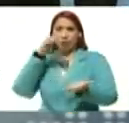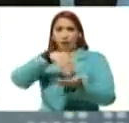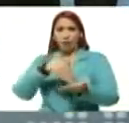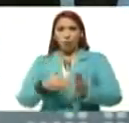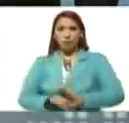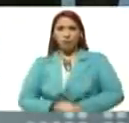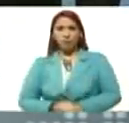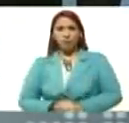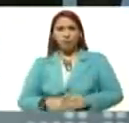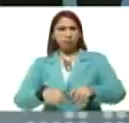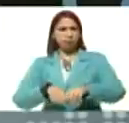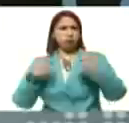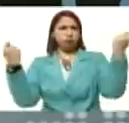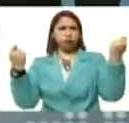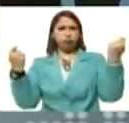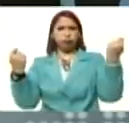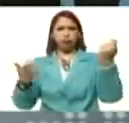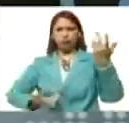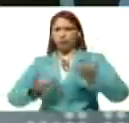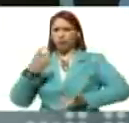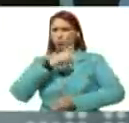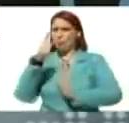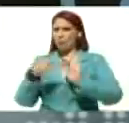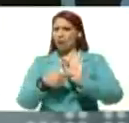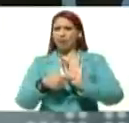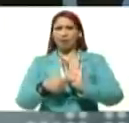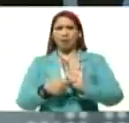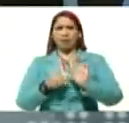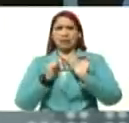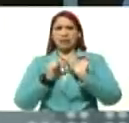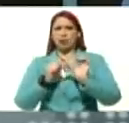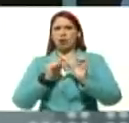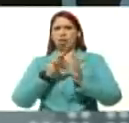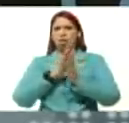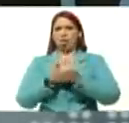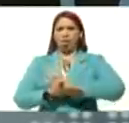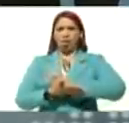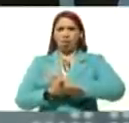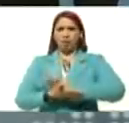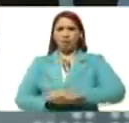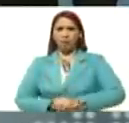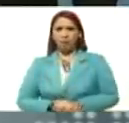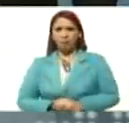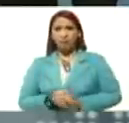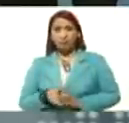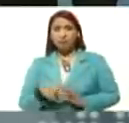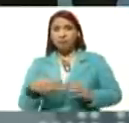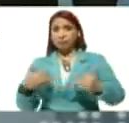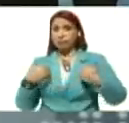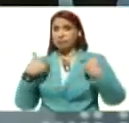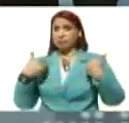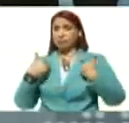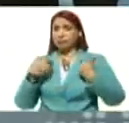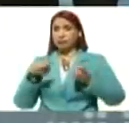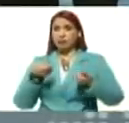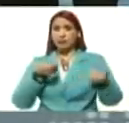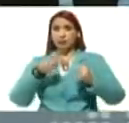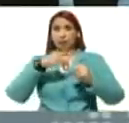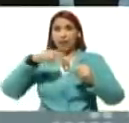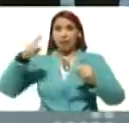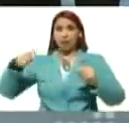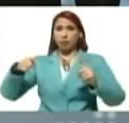la volaron, la quemaron completa, quedó en ruina, y eso afectó, el servicio eléctrico, varios días,